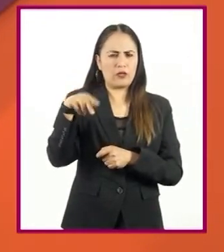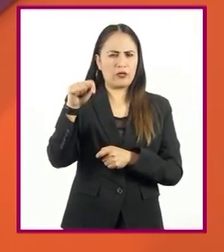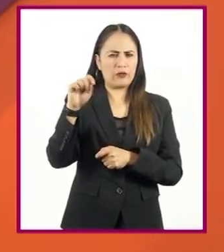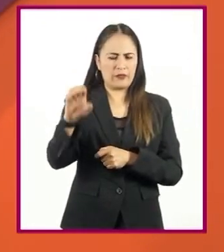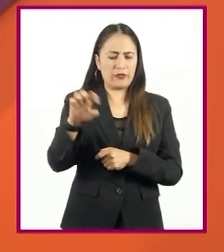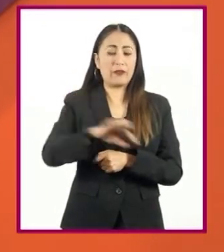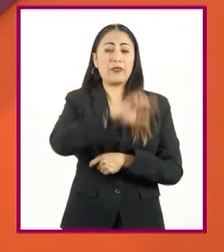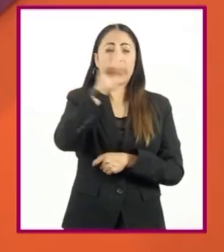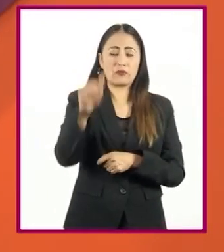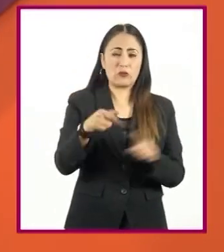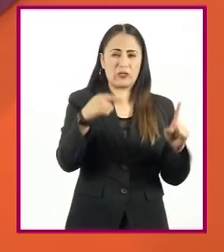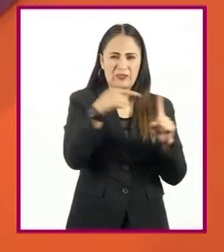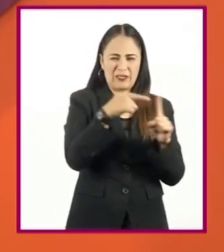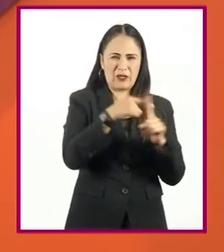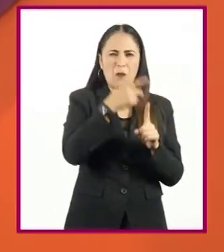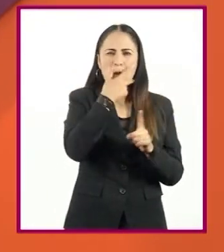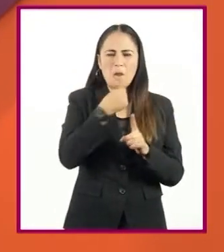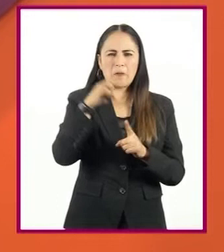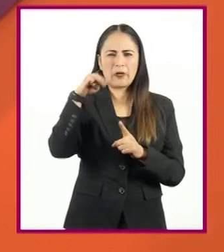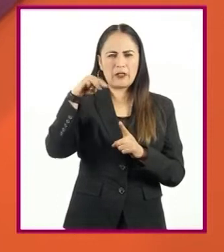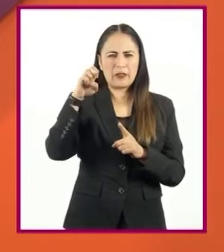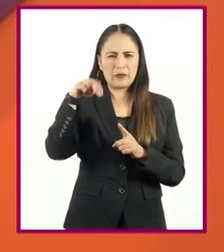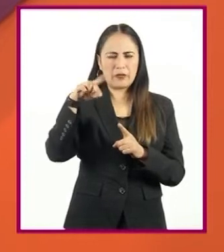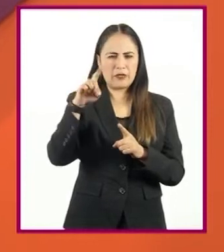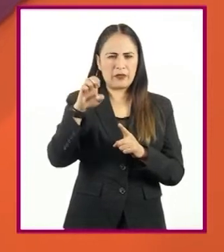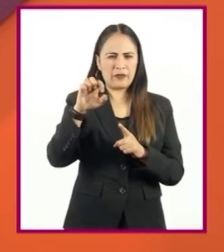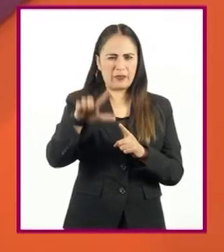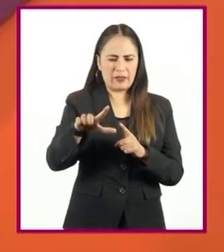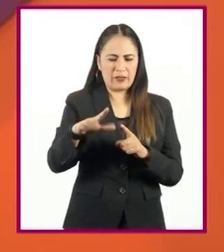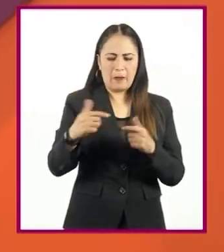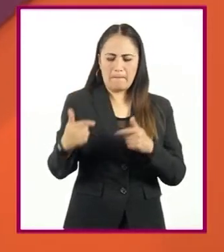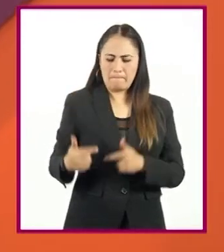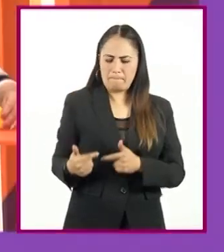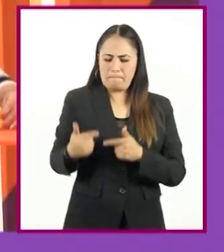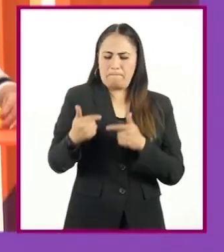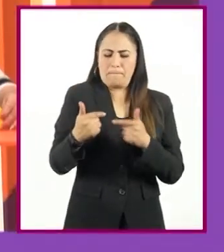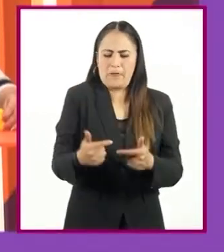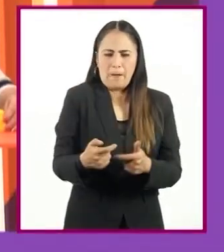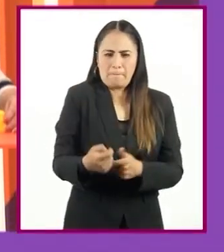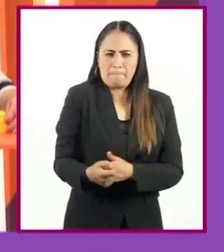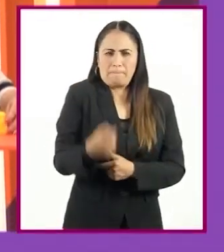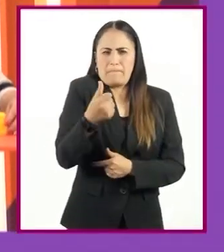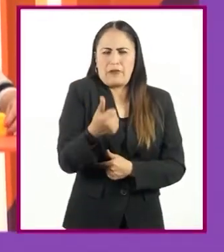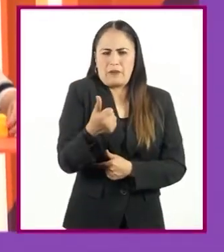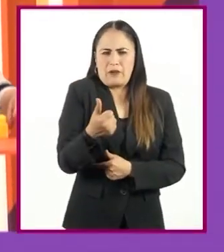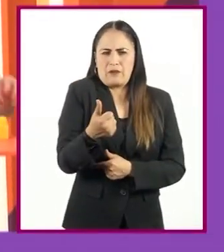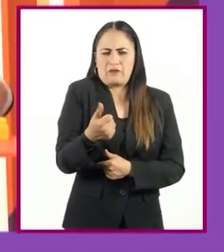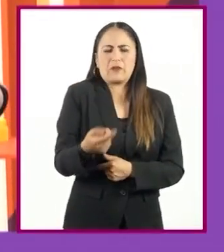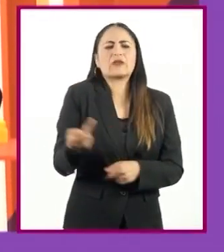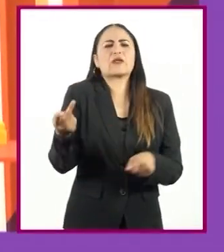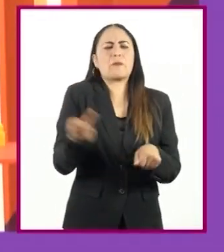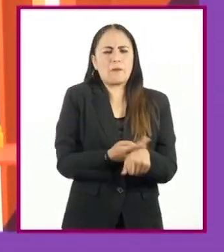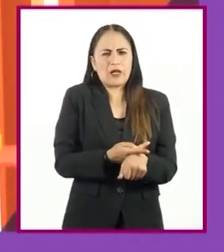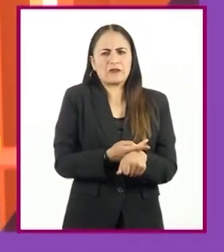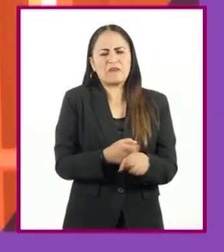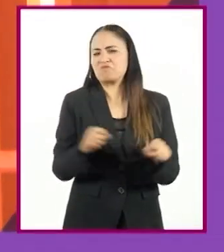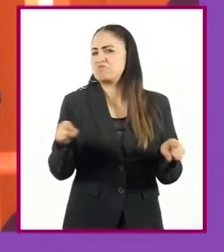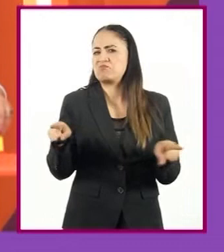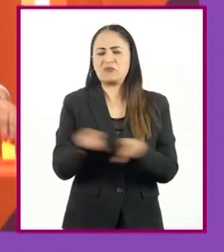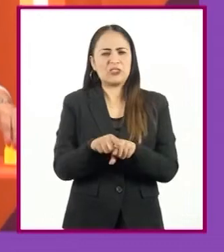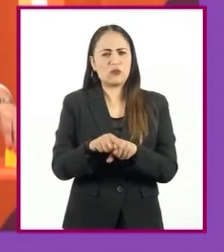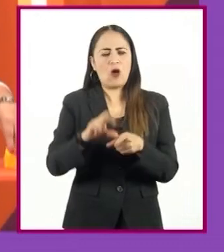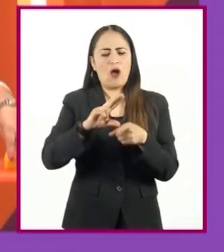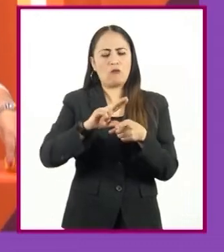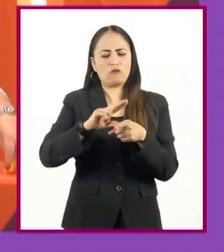qué pasaría si esta primera generación que obtuvo la cruza entre ellos. El resultado fue nuevamente chícharos amarillos,